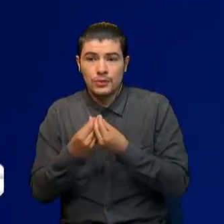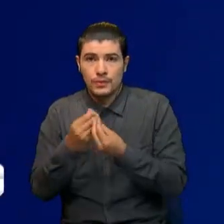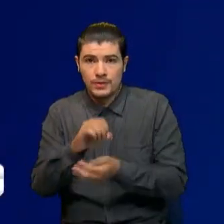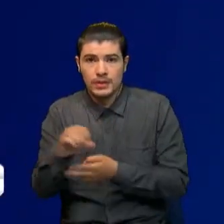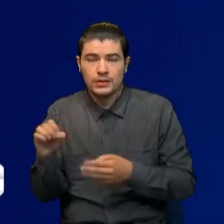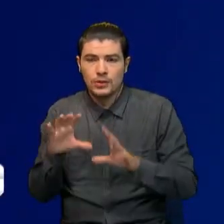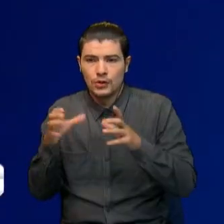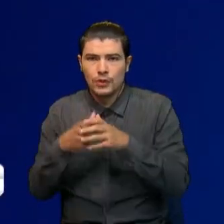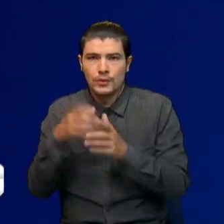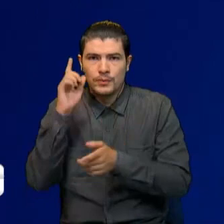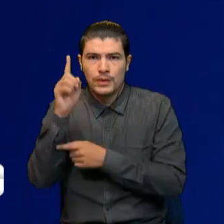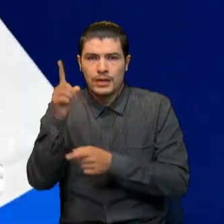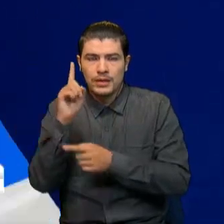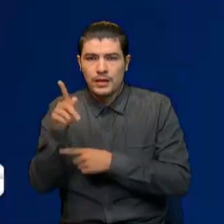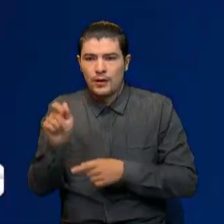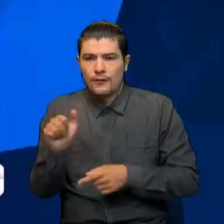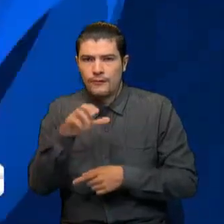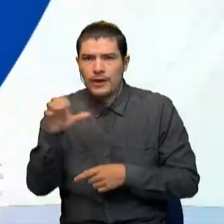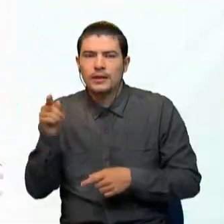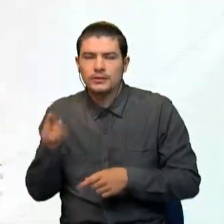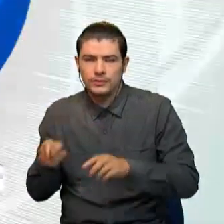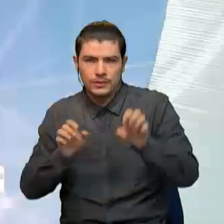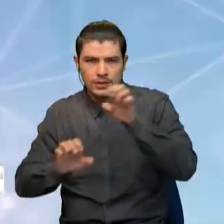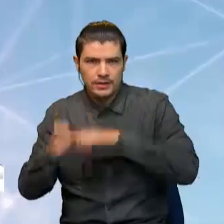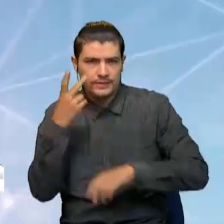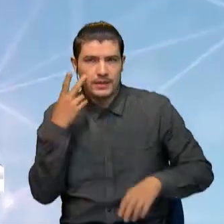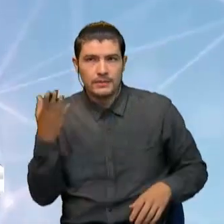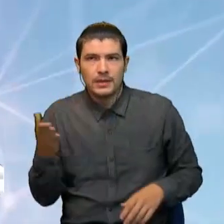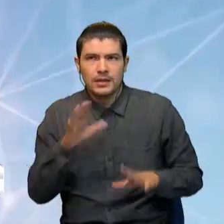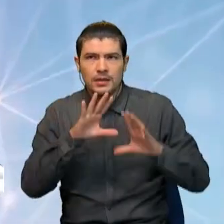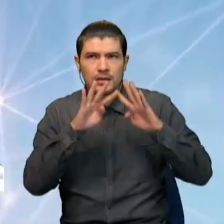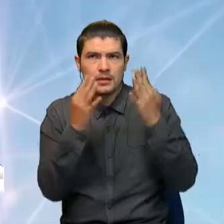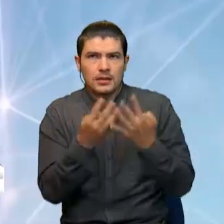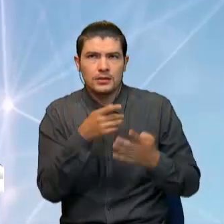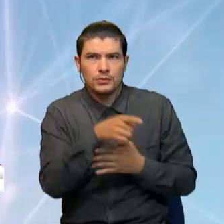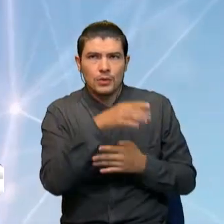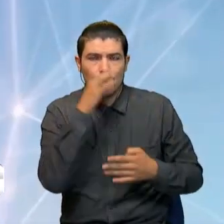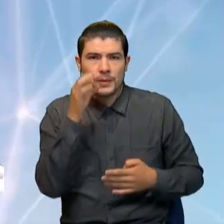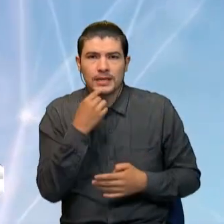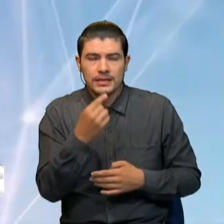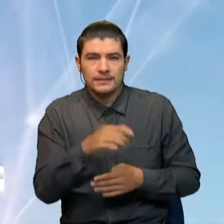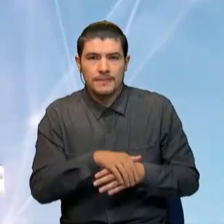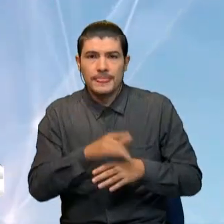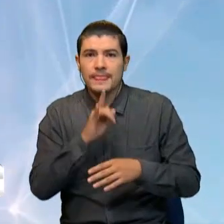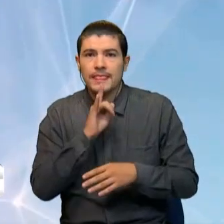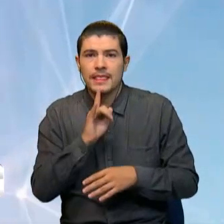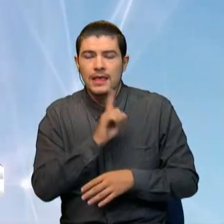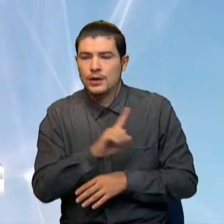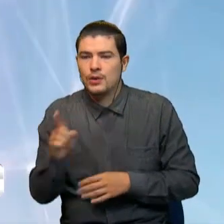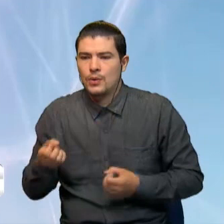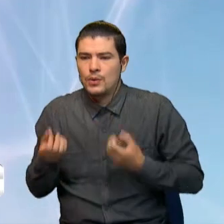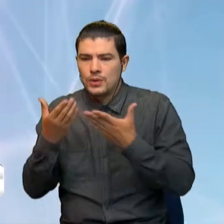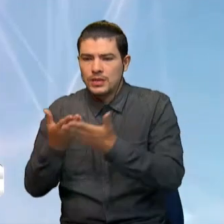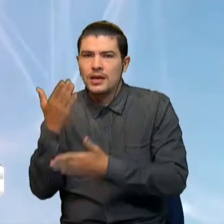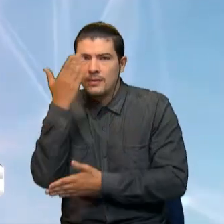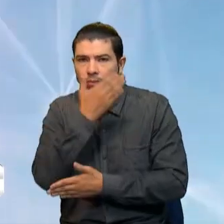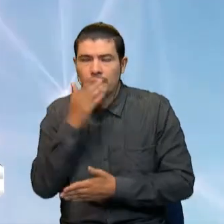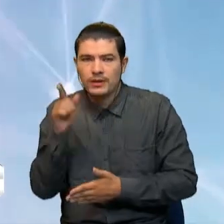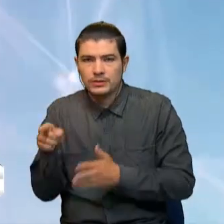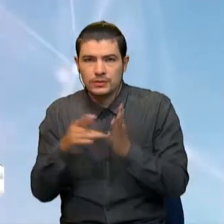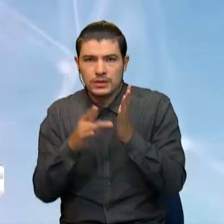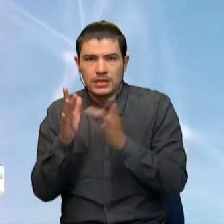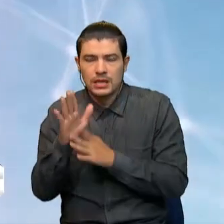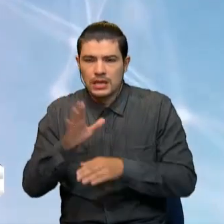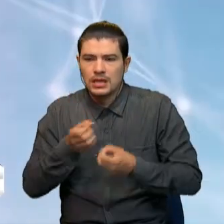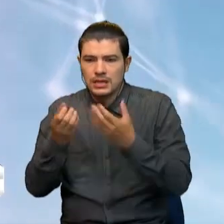del partido político FARC lo defendieron. El senador Pablo Catatumbo. Estados Unidos no entregará pruebas de Jesús Santrich al